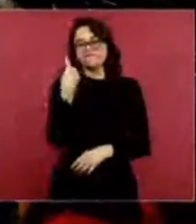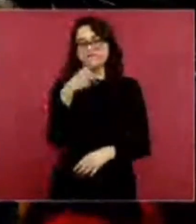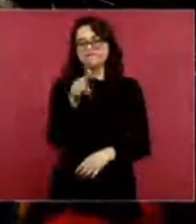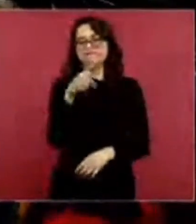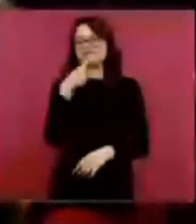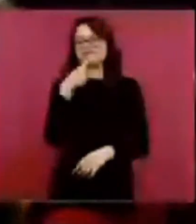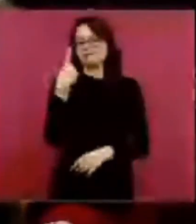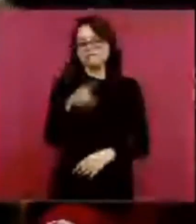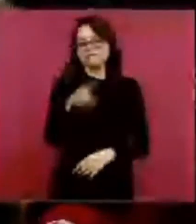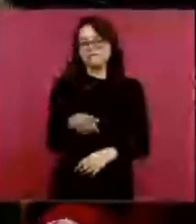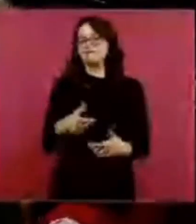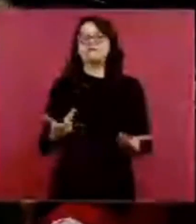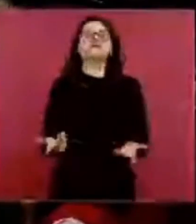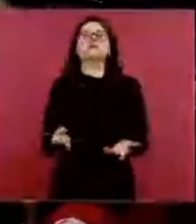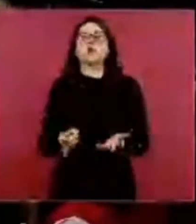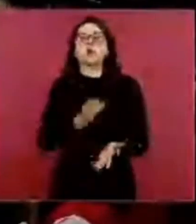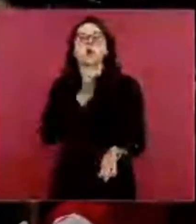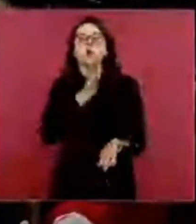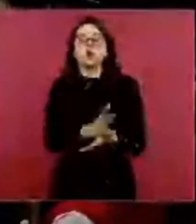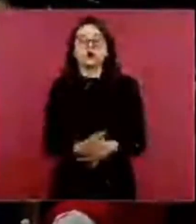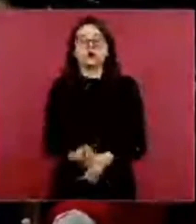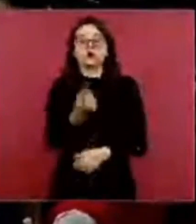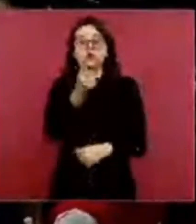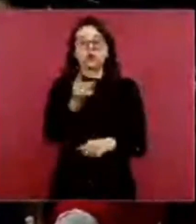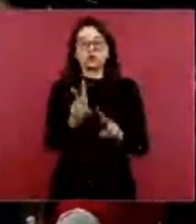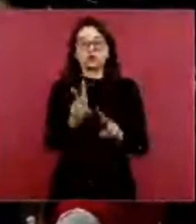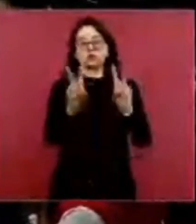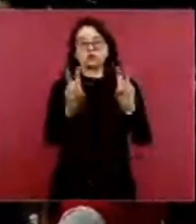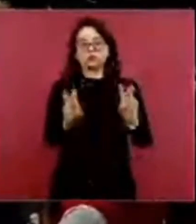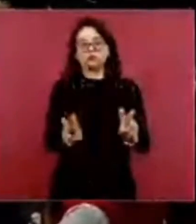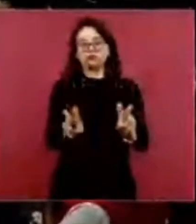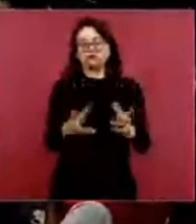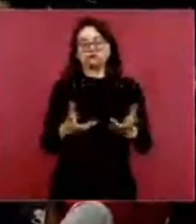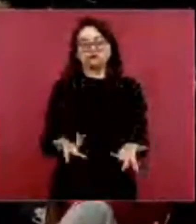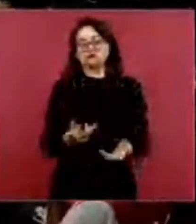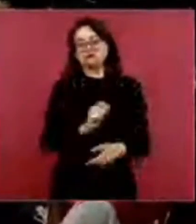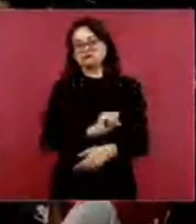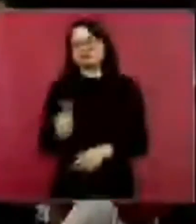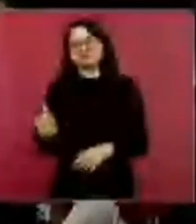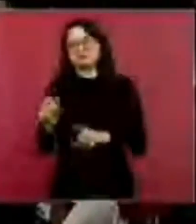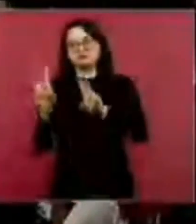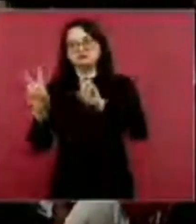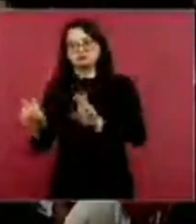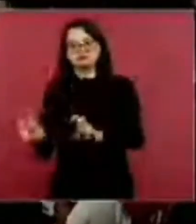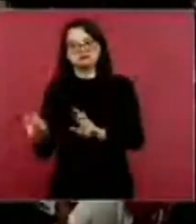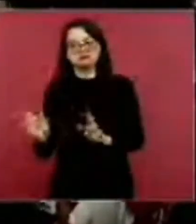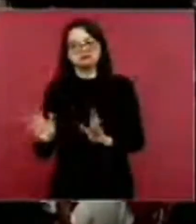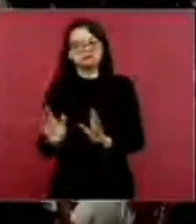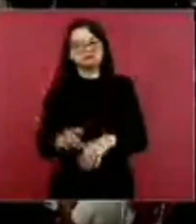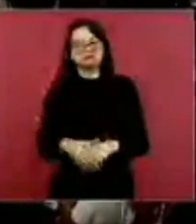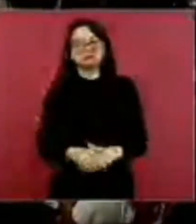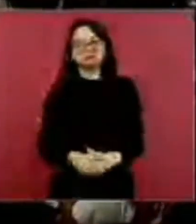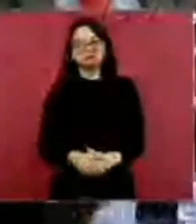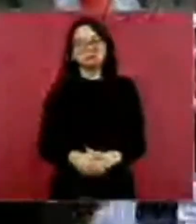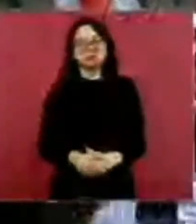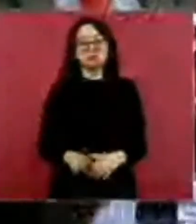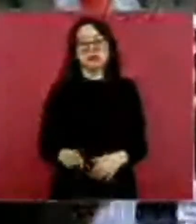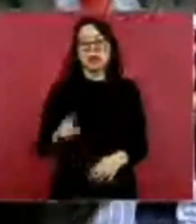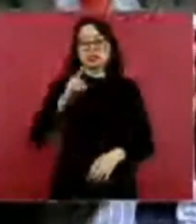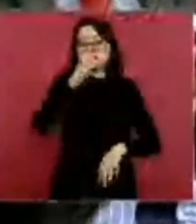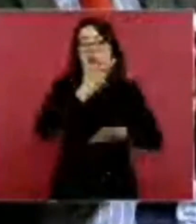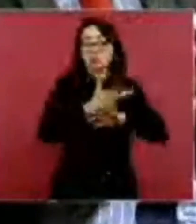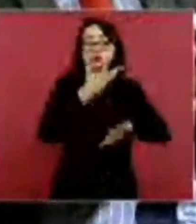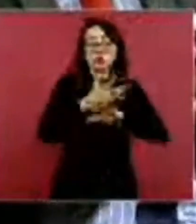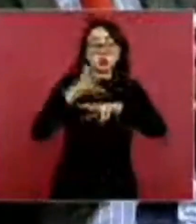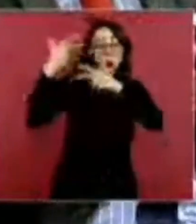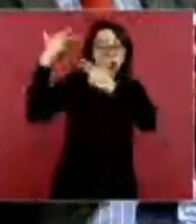Básicamente. Lo demás no ha afectado. ¿La huelga de Estados Unidos no ha afectado a México en este